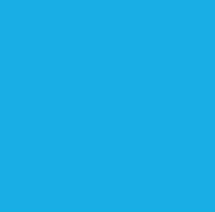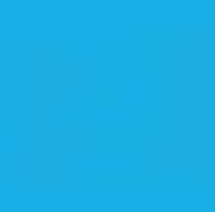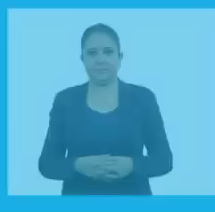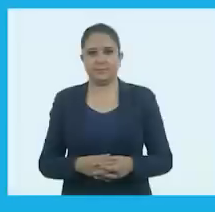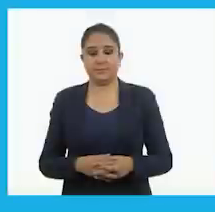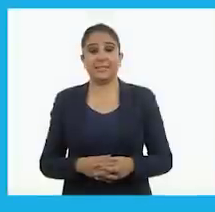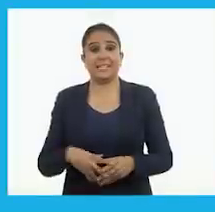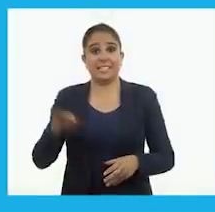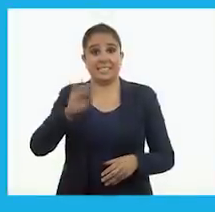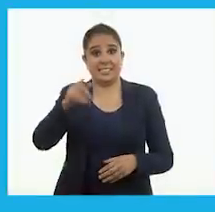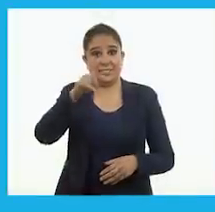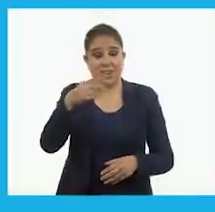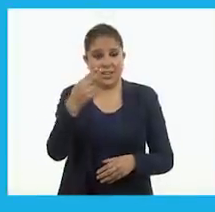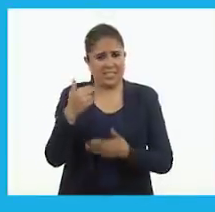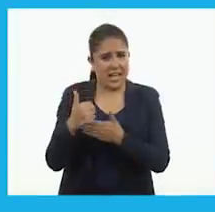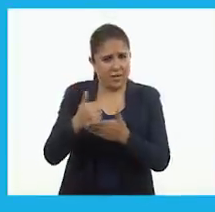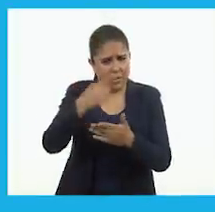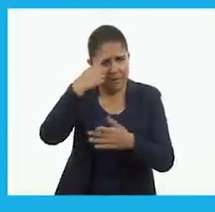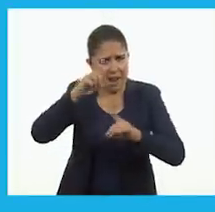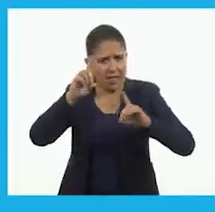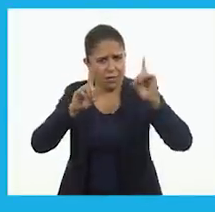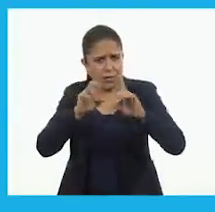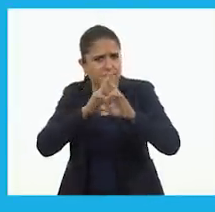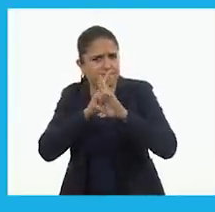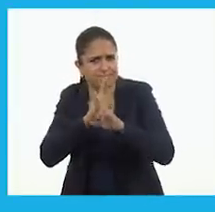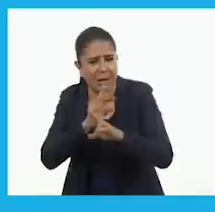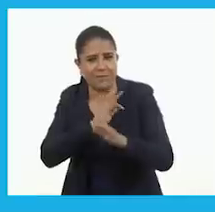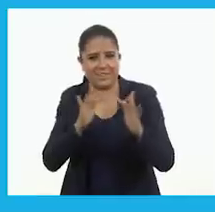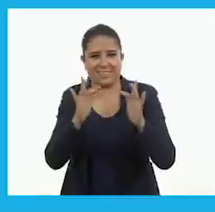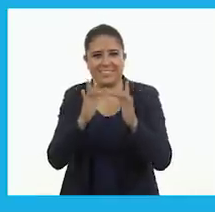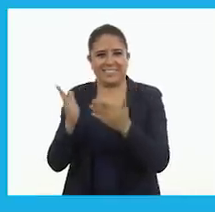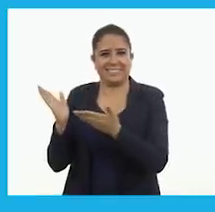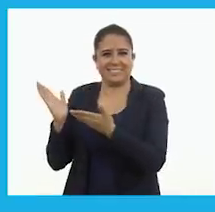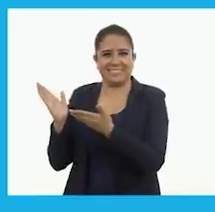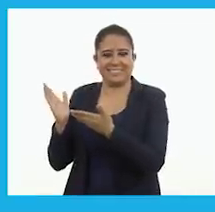Si necesitas ayuda para resolver tus dudas, ¡contáctanos!